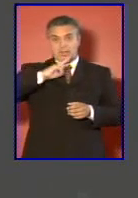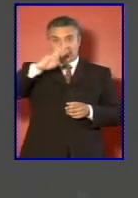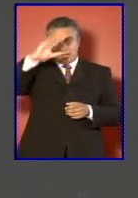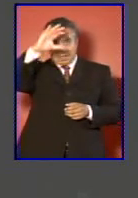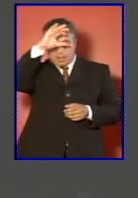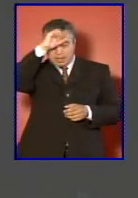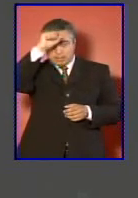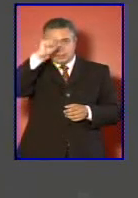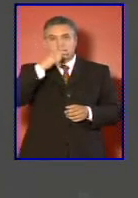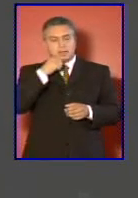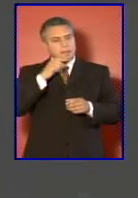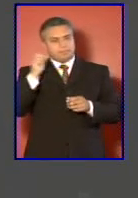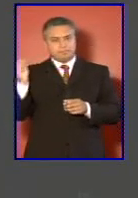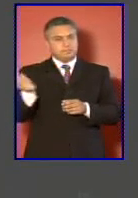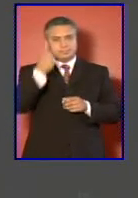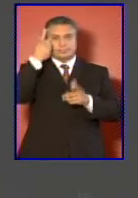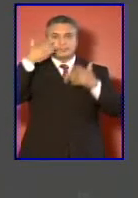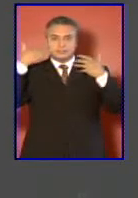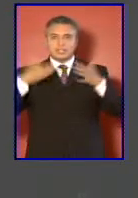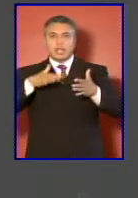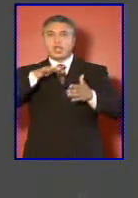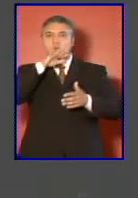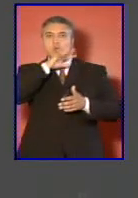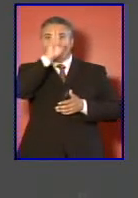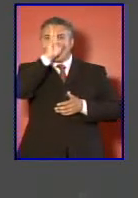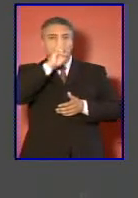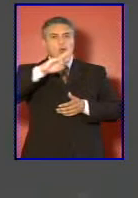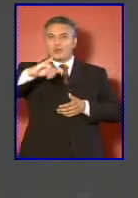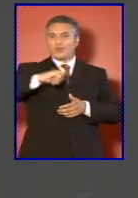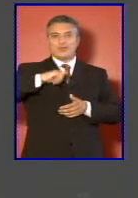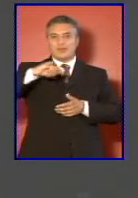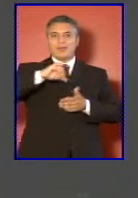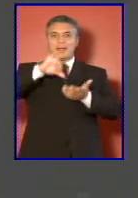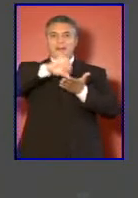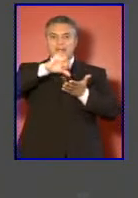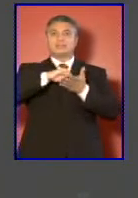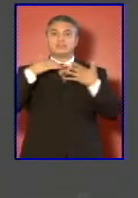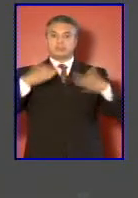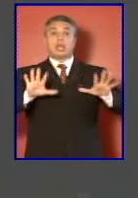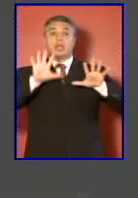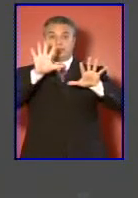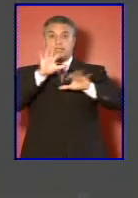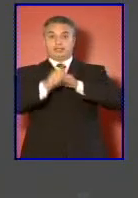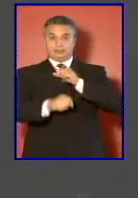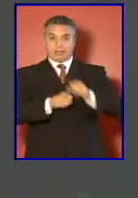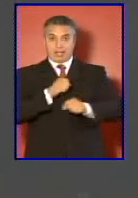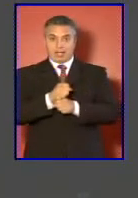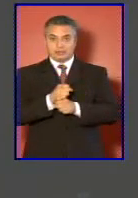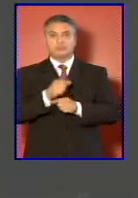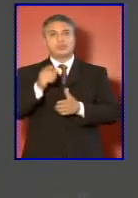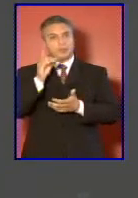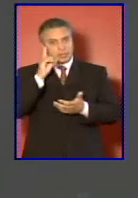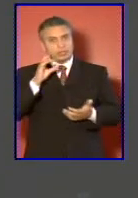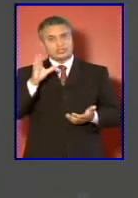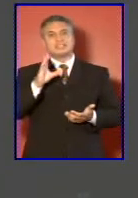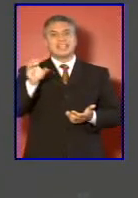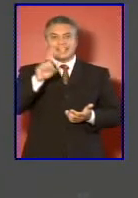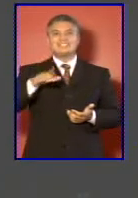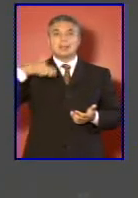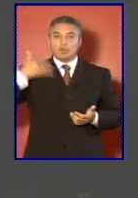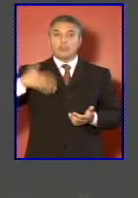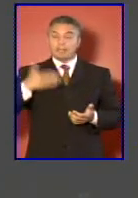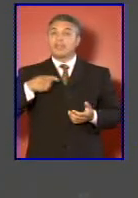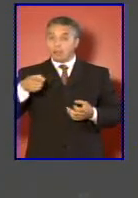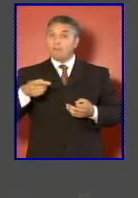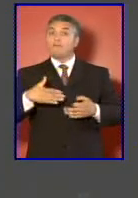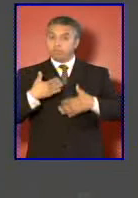al diseñar un método ya común para ambos países desde hace una década. Y lo que es importante funciona